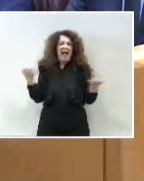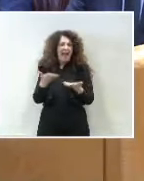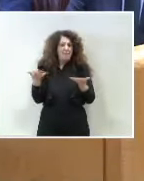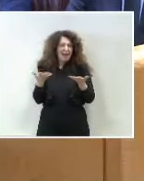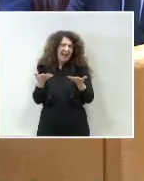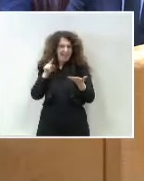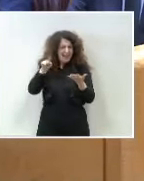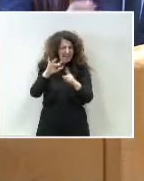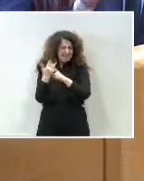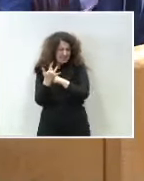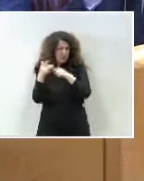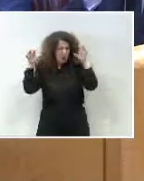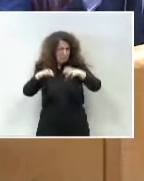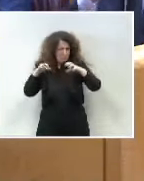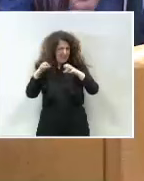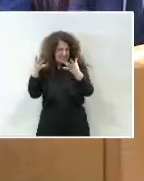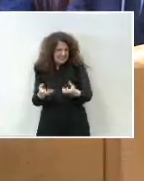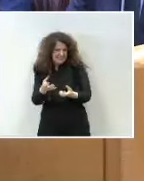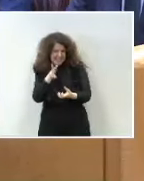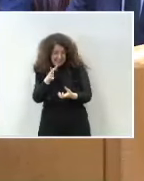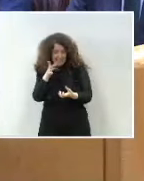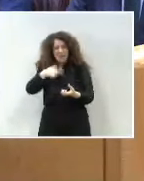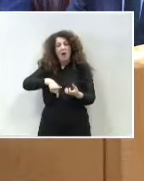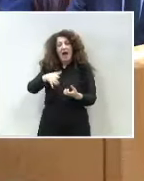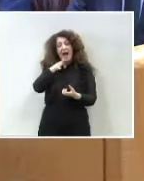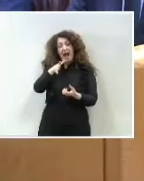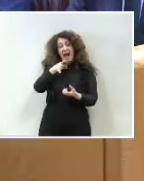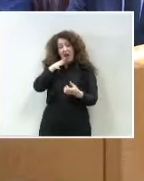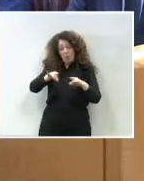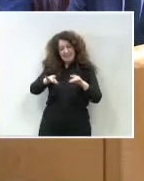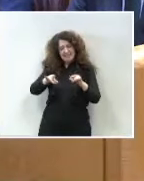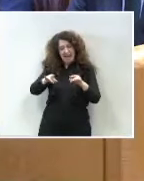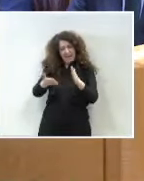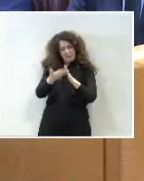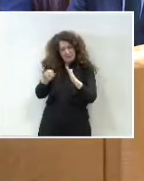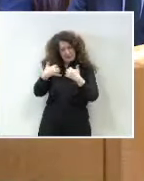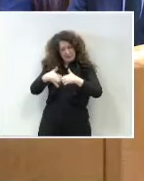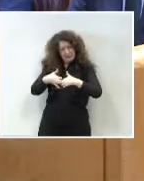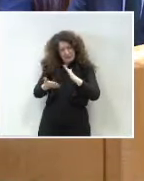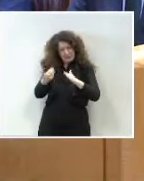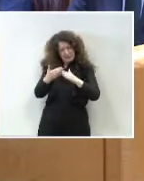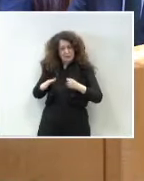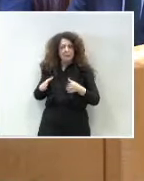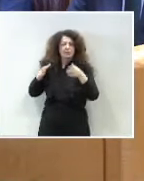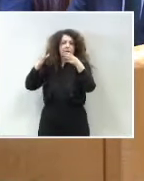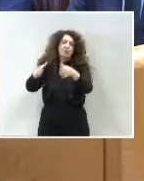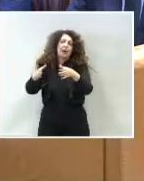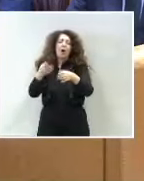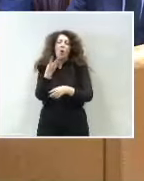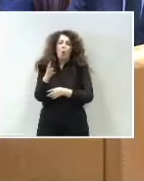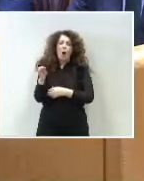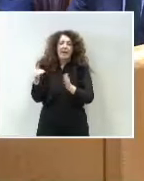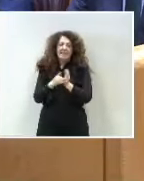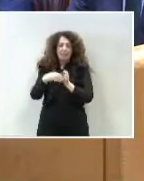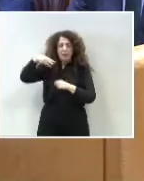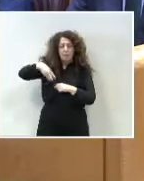el Gobierno va a poner a disposición agua desalada, que va a permitir disponer de hasta 40.000 metros cúbicos diarios